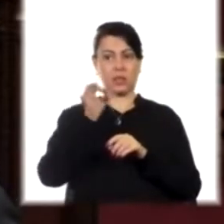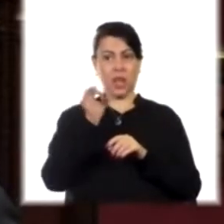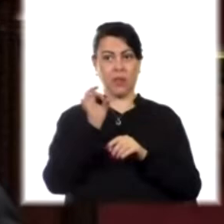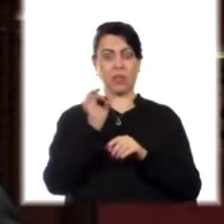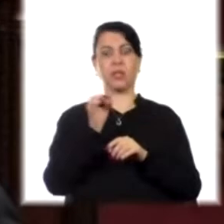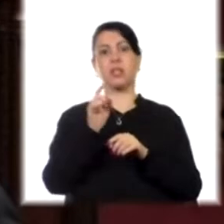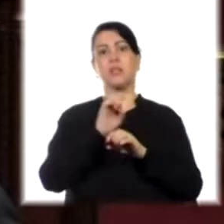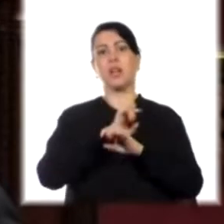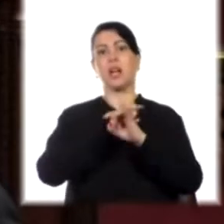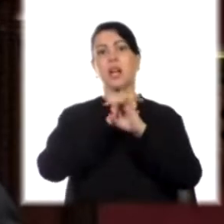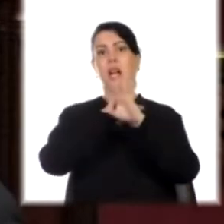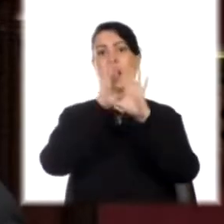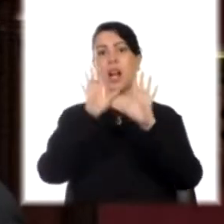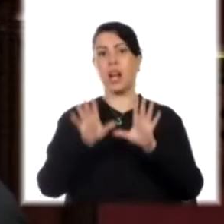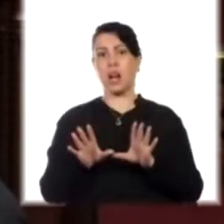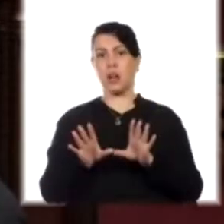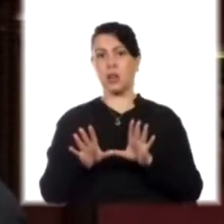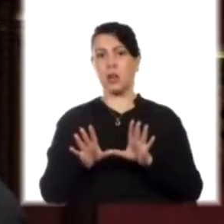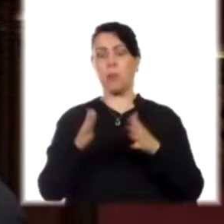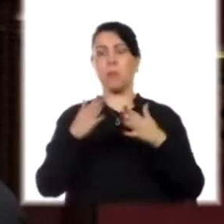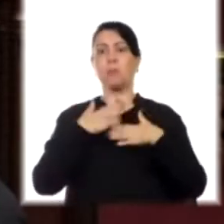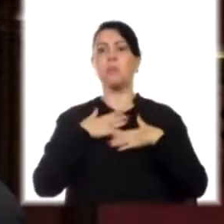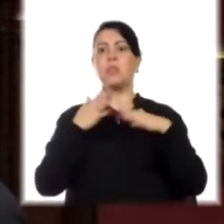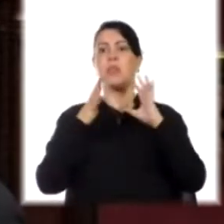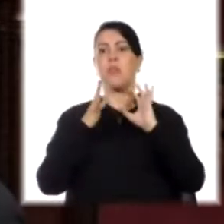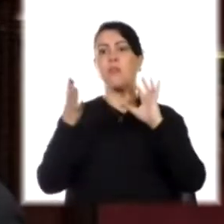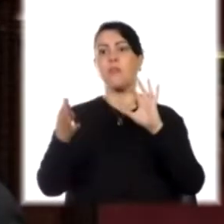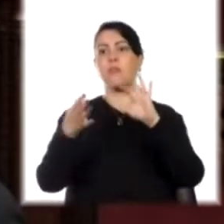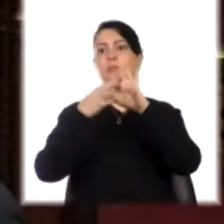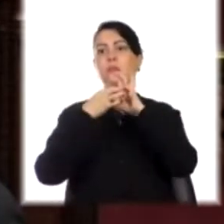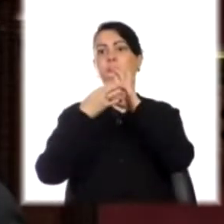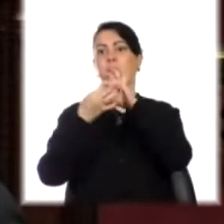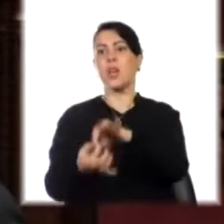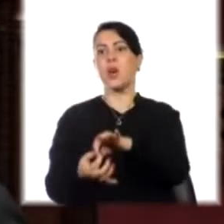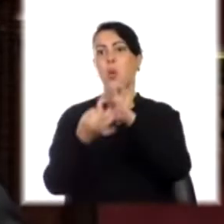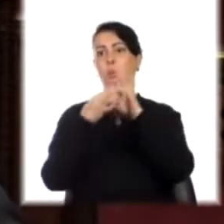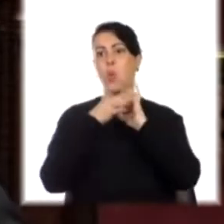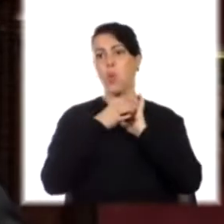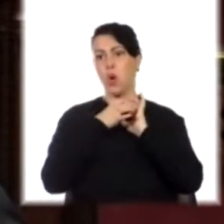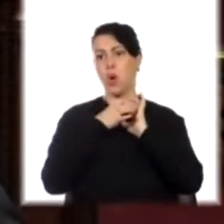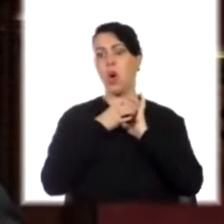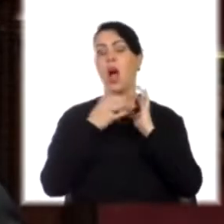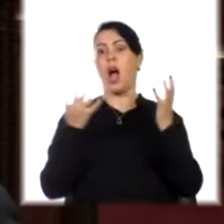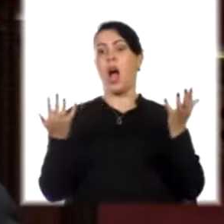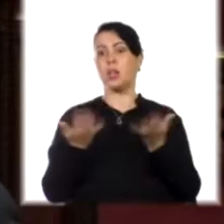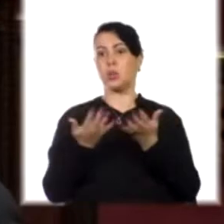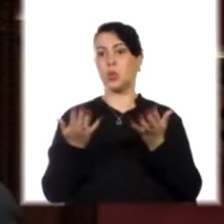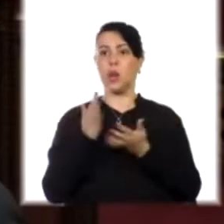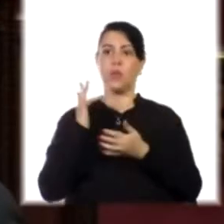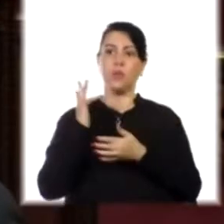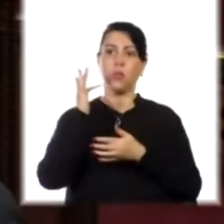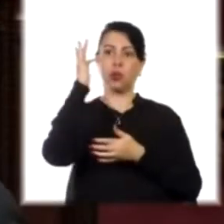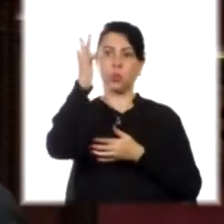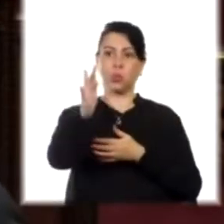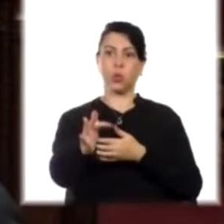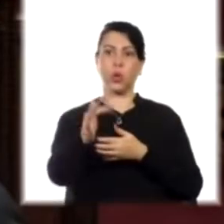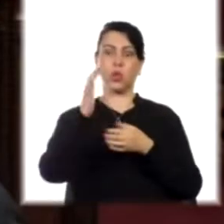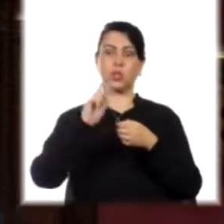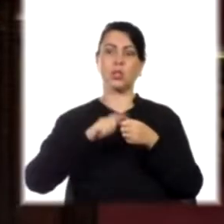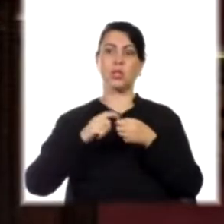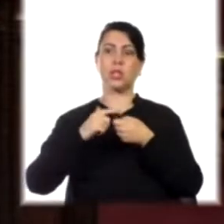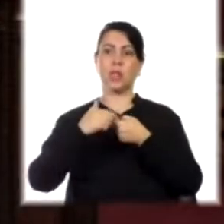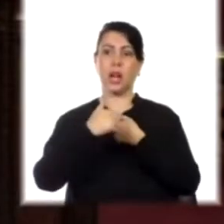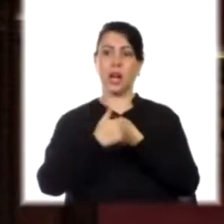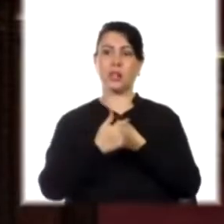dejar bien claro mi vínculo histórico, actual y futuro con el Sindicato del Gas y con su